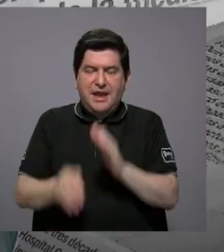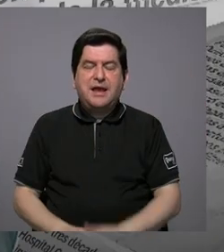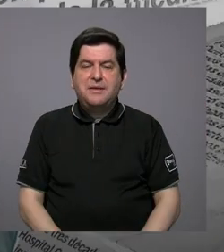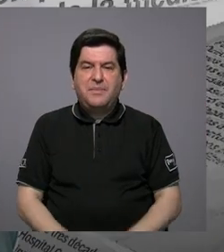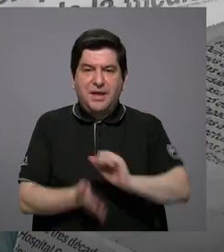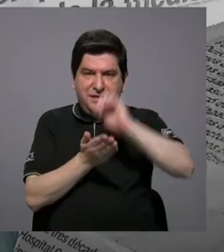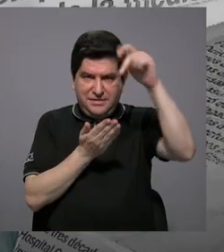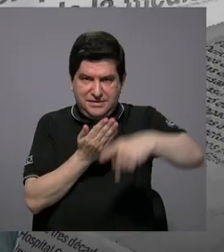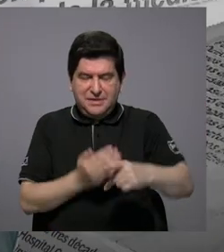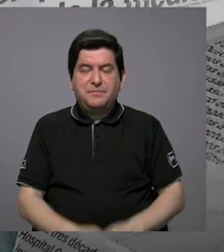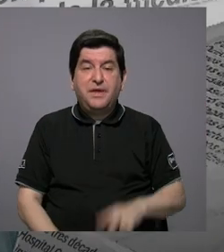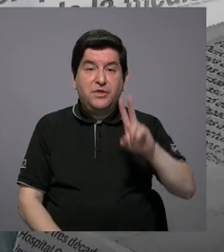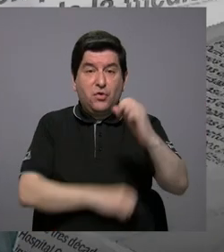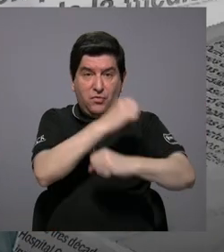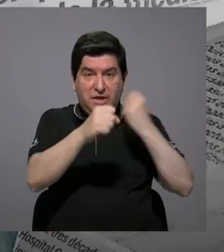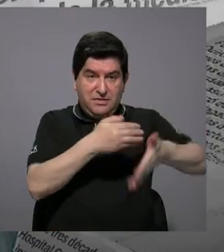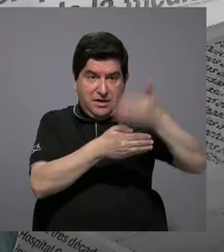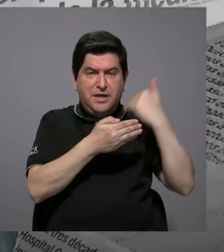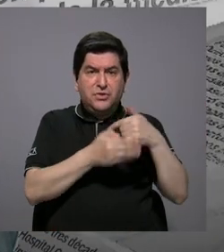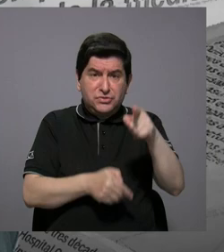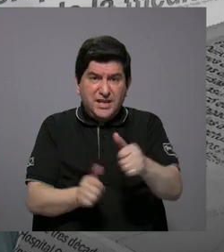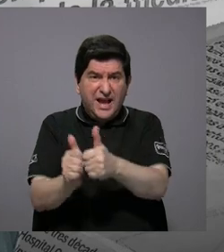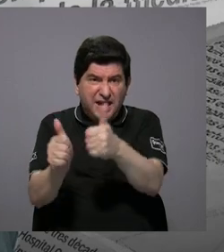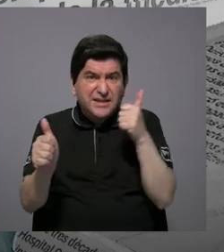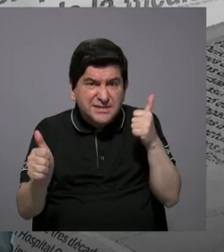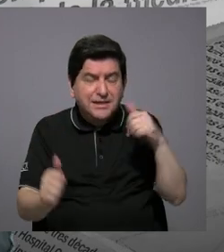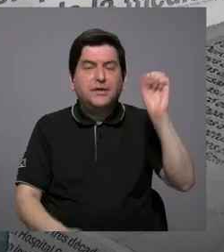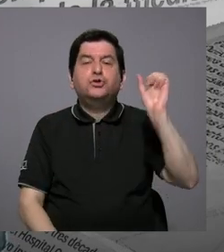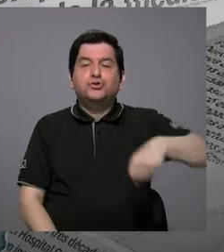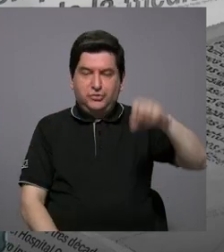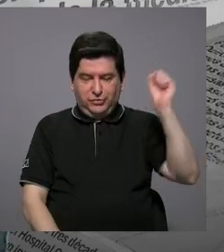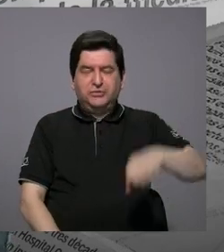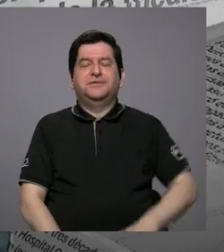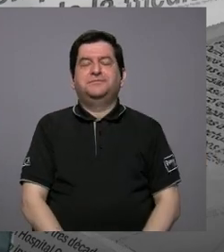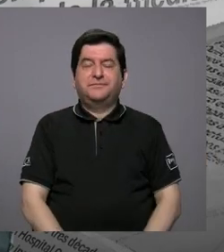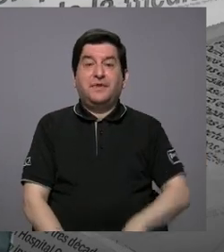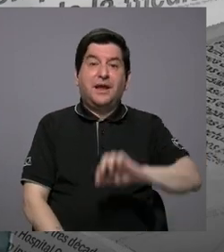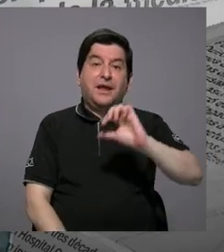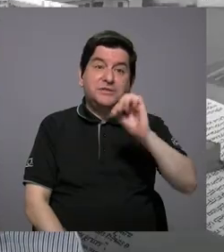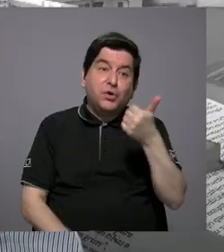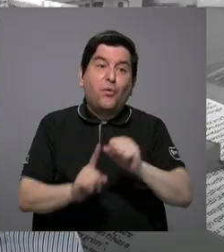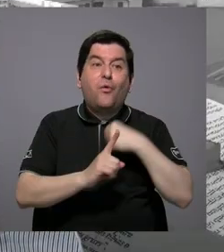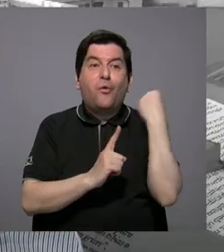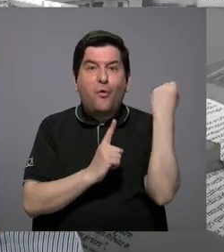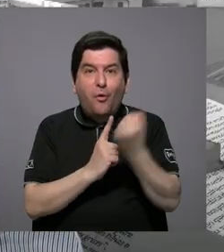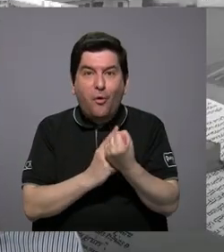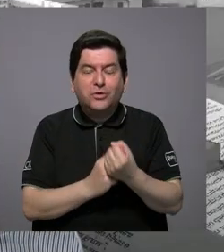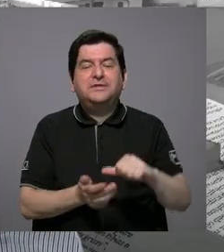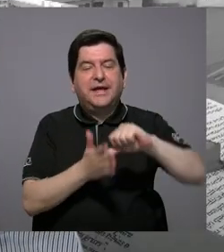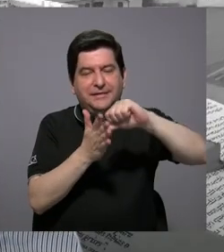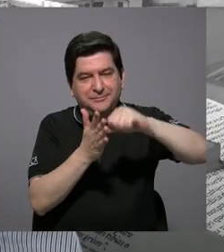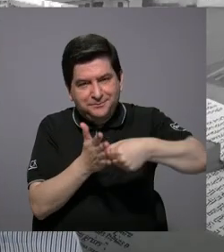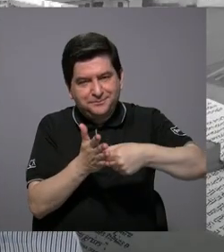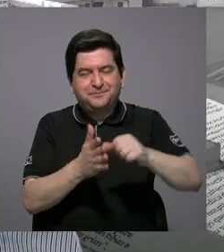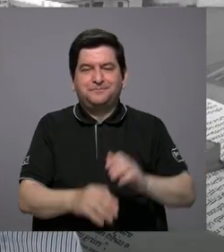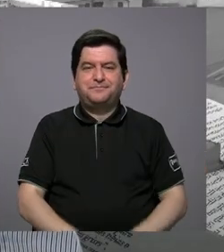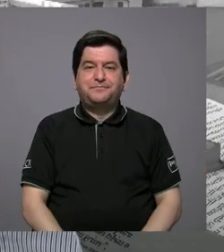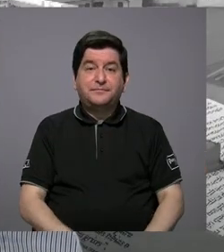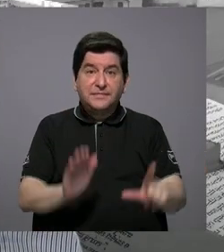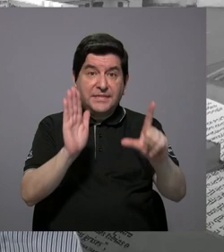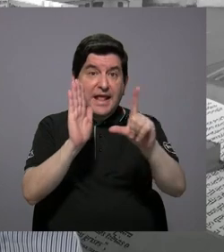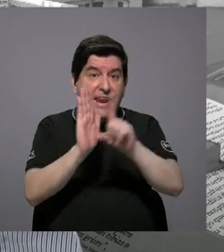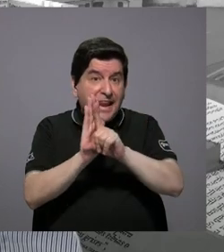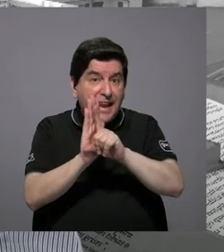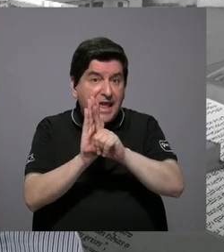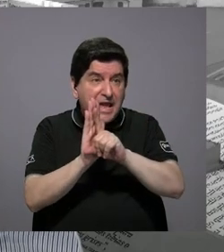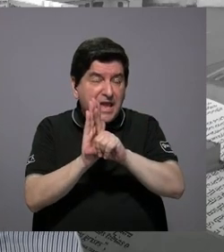décadas. O sea, que está atrasado. Está requete atrasado porque ese es otro punto que quisiera resaltar. La ley de